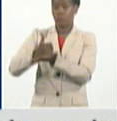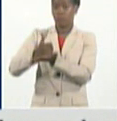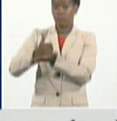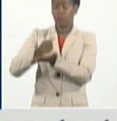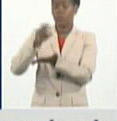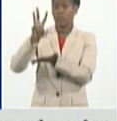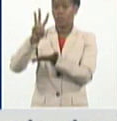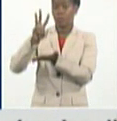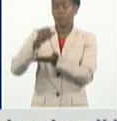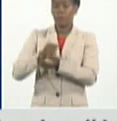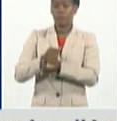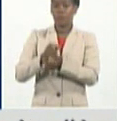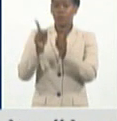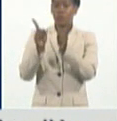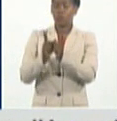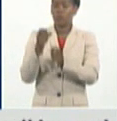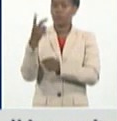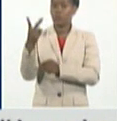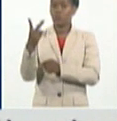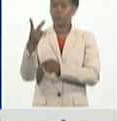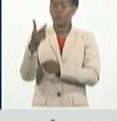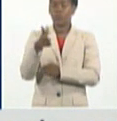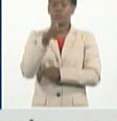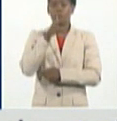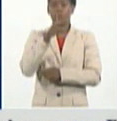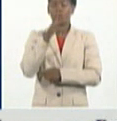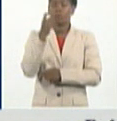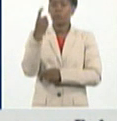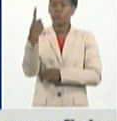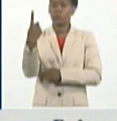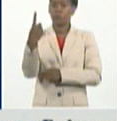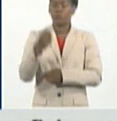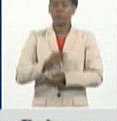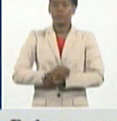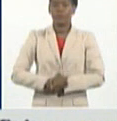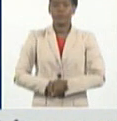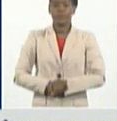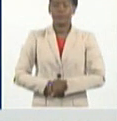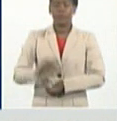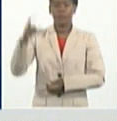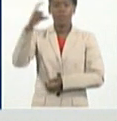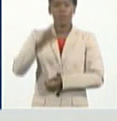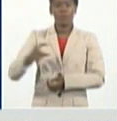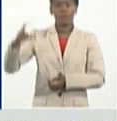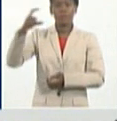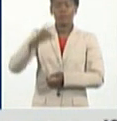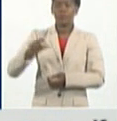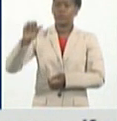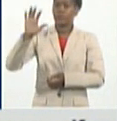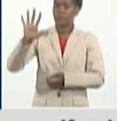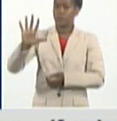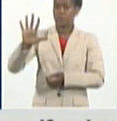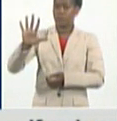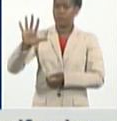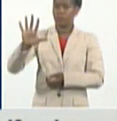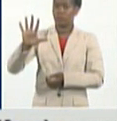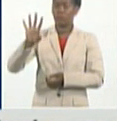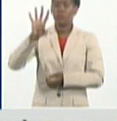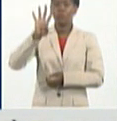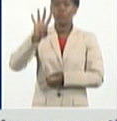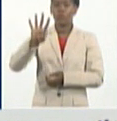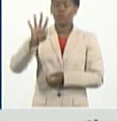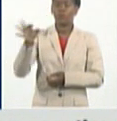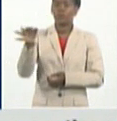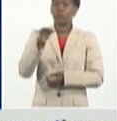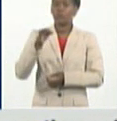3, Venezuela 2 y Ciego Redondo 1. En Camagüey se diagnostican cinco casos importados, cuatro del